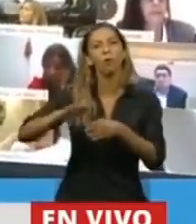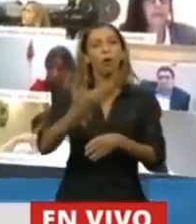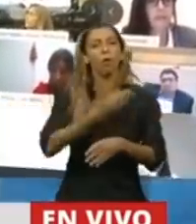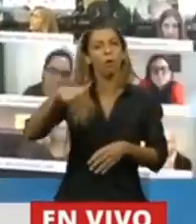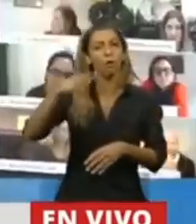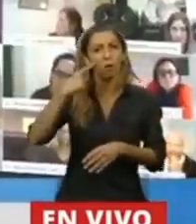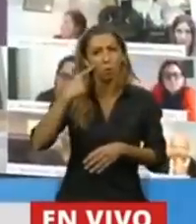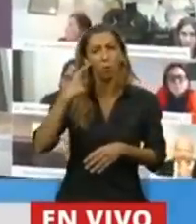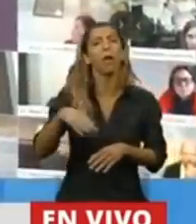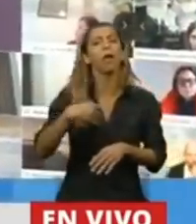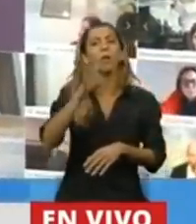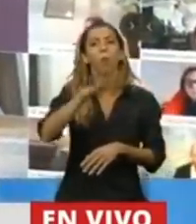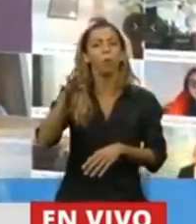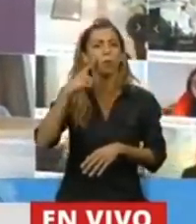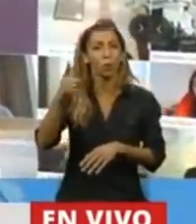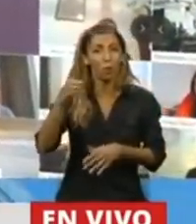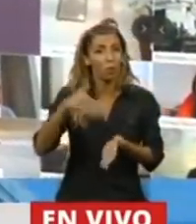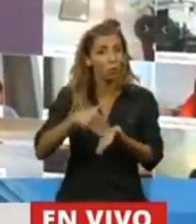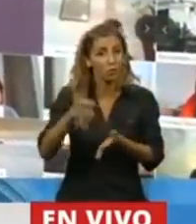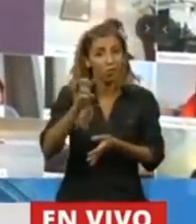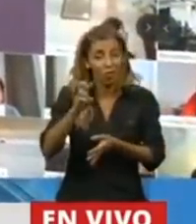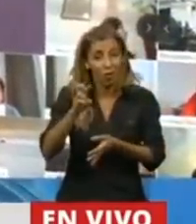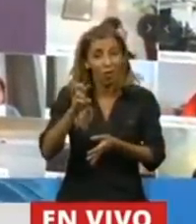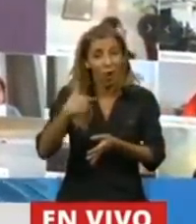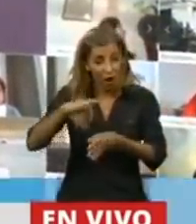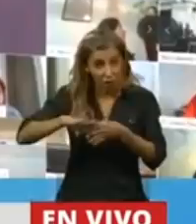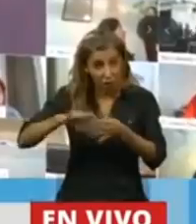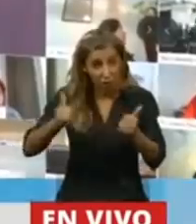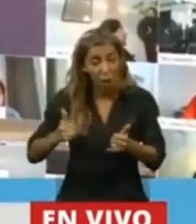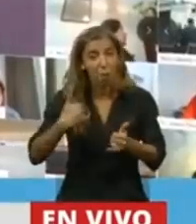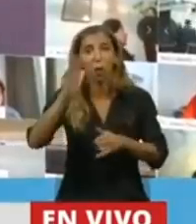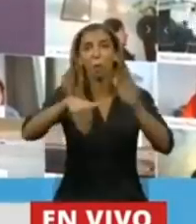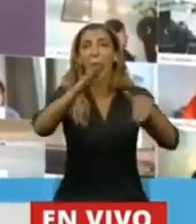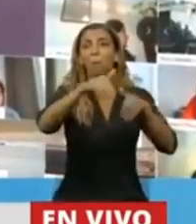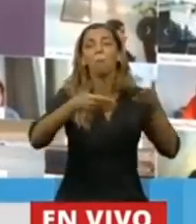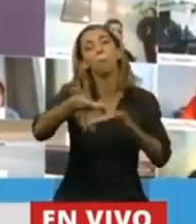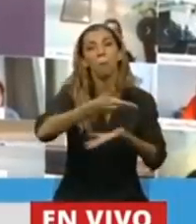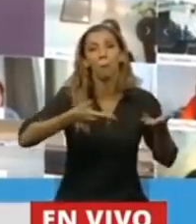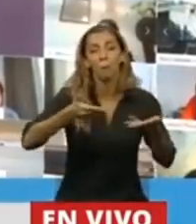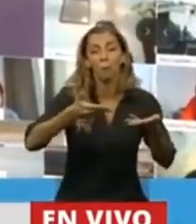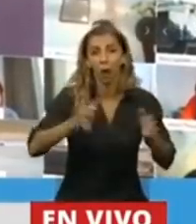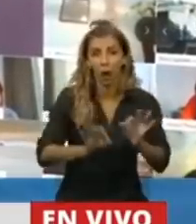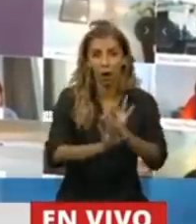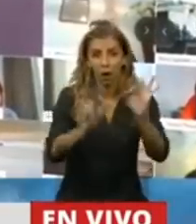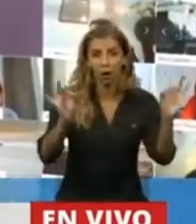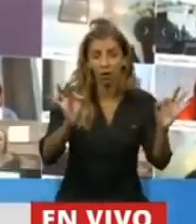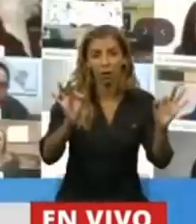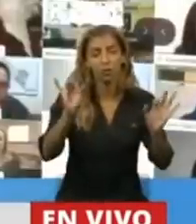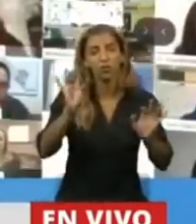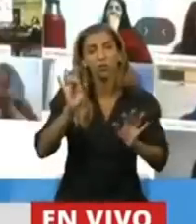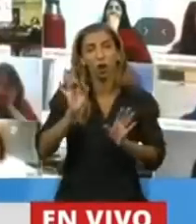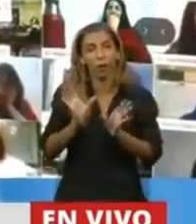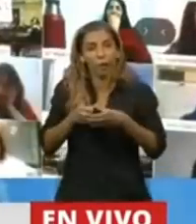millones de dólares, nunca se convocó a nadie, se decidió entre muy poquitos